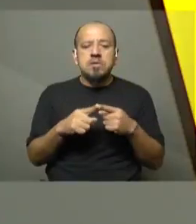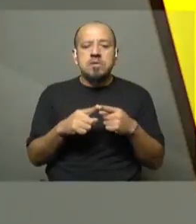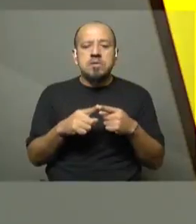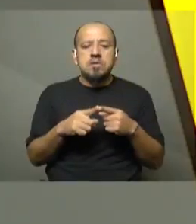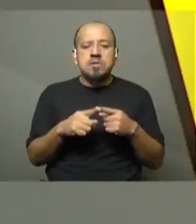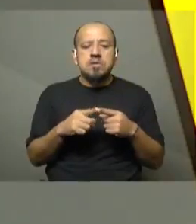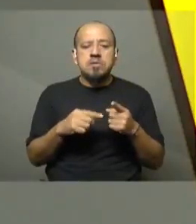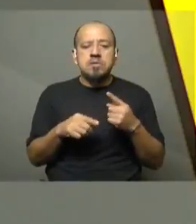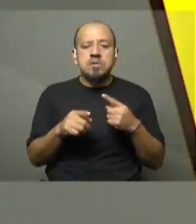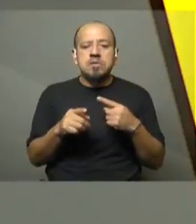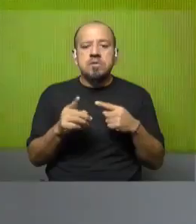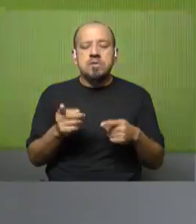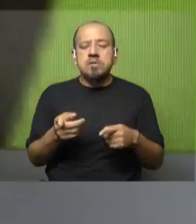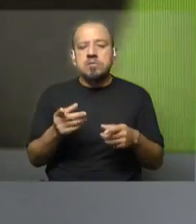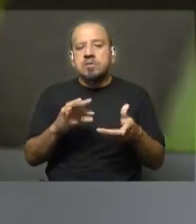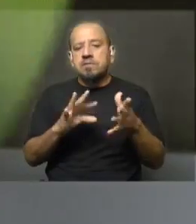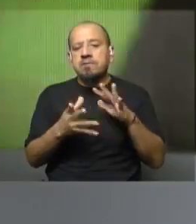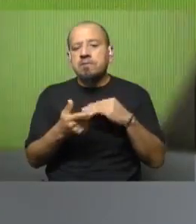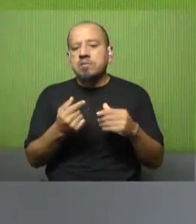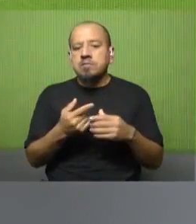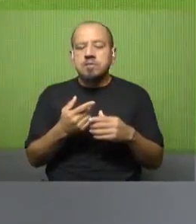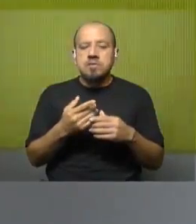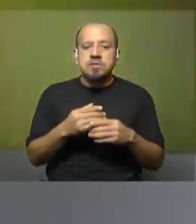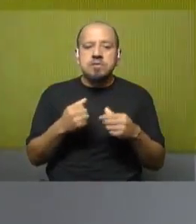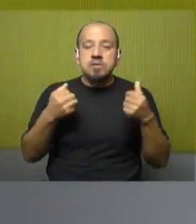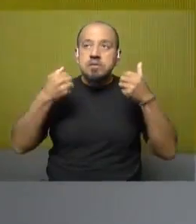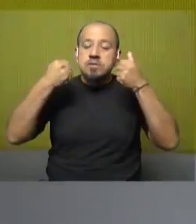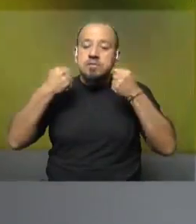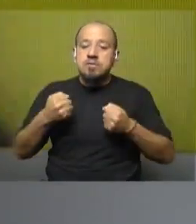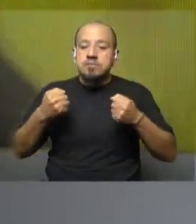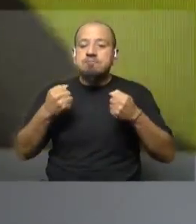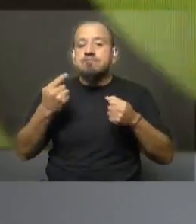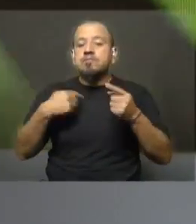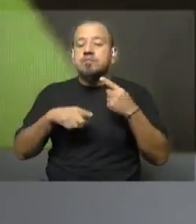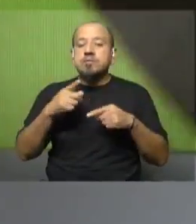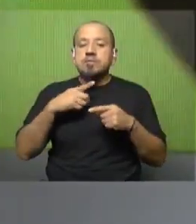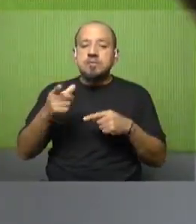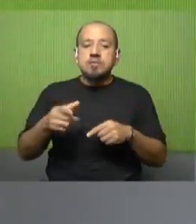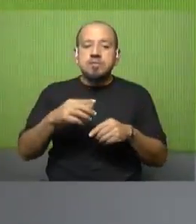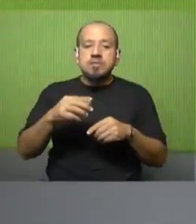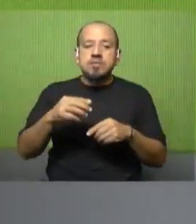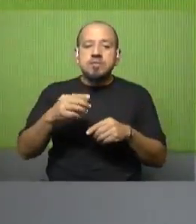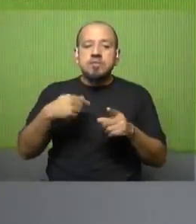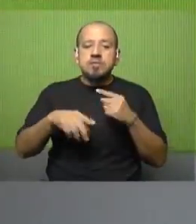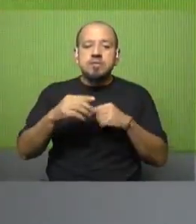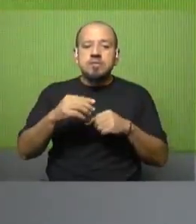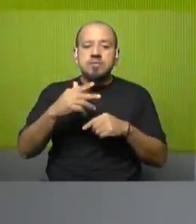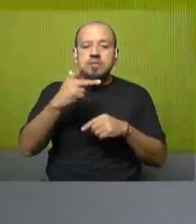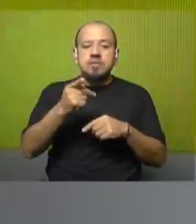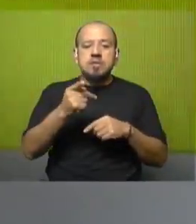paracaídas de alguna manera. Algo así, es como estar agarrado de una cometa y sobre una tabla de surf, por eso kitesurf,